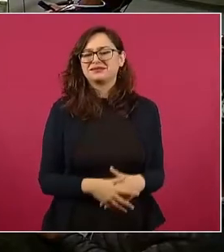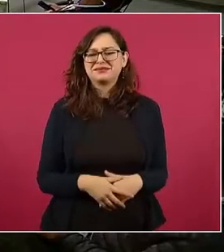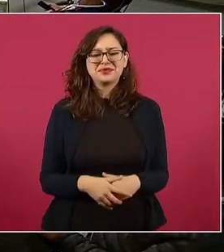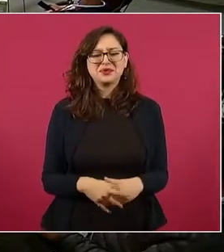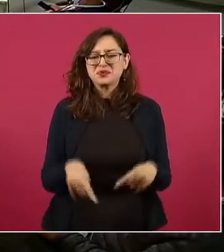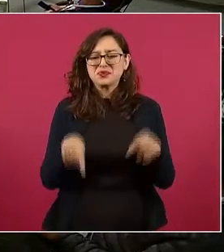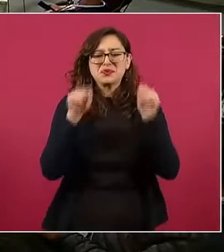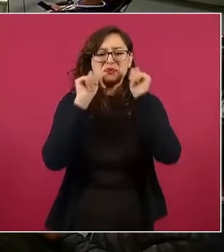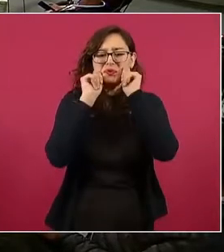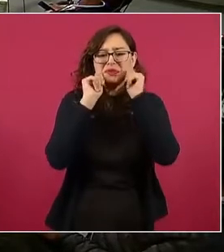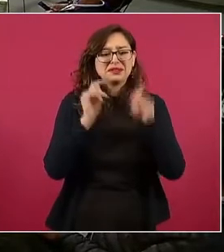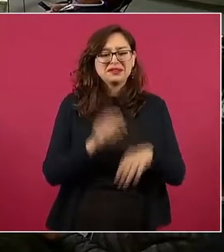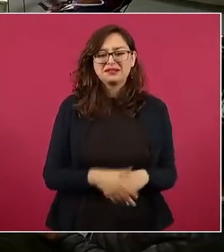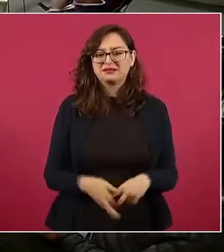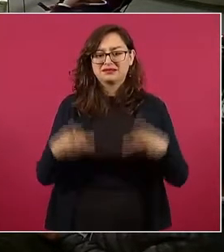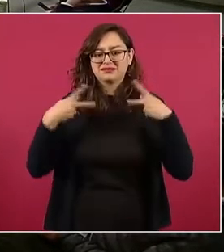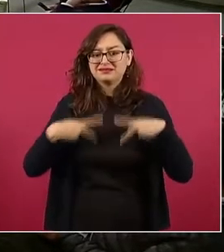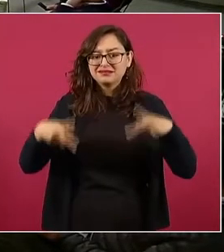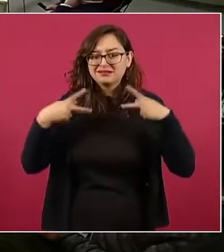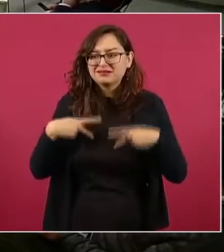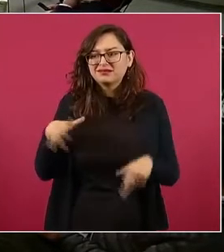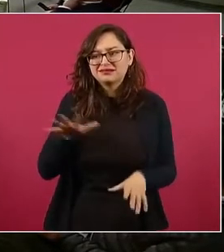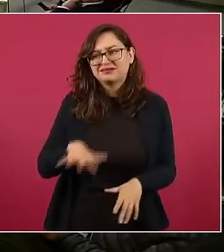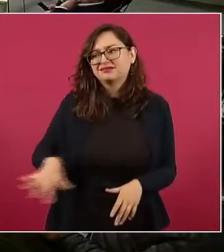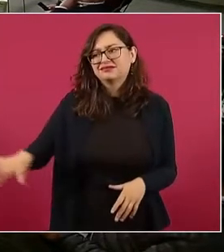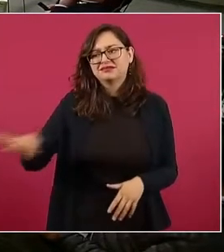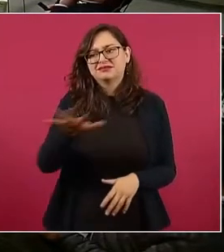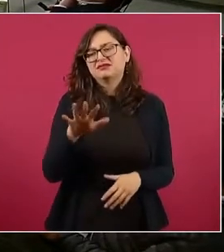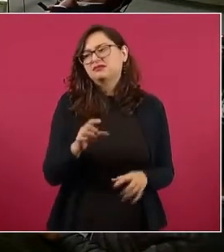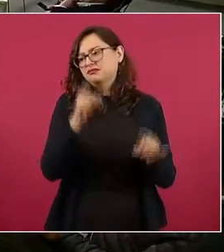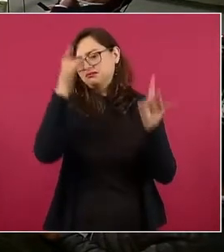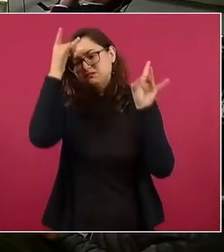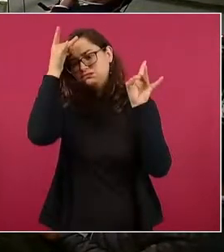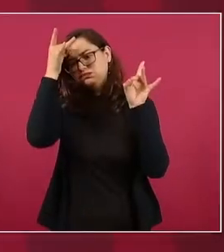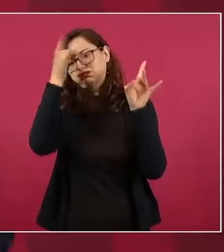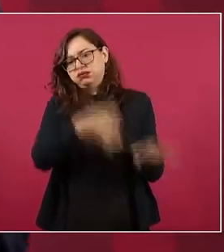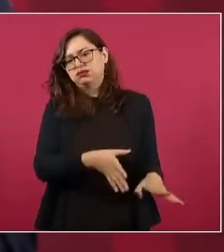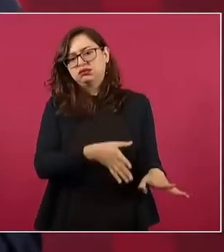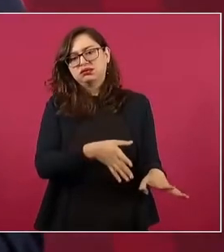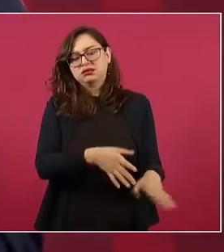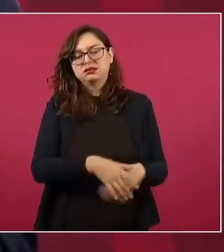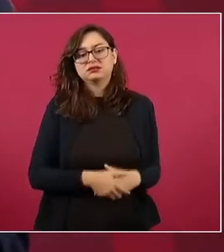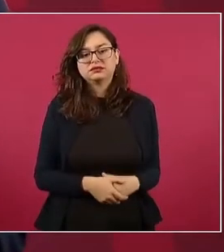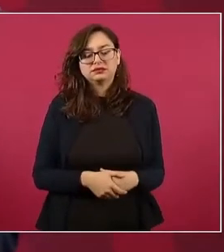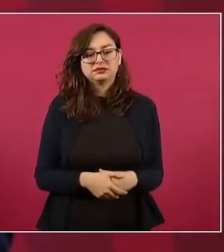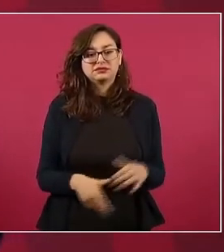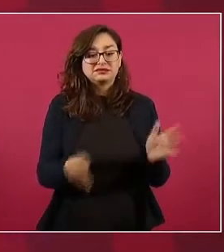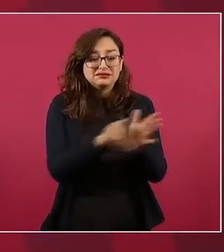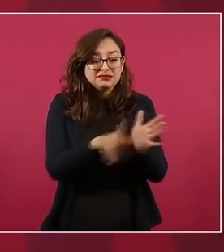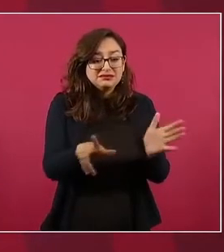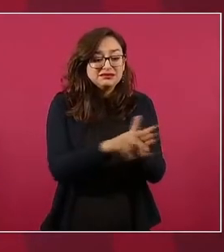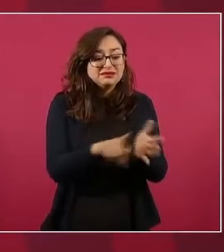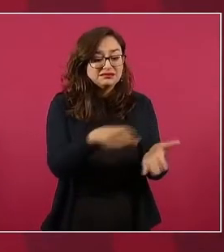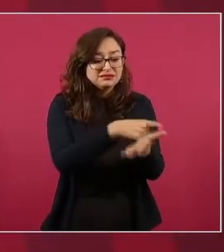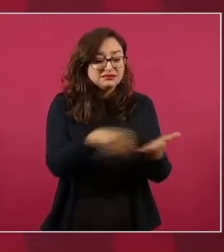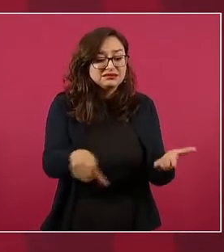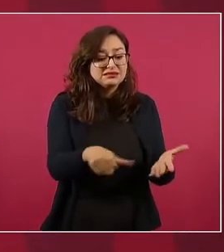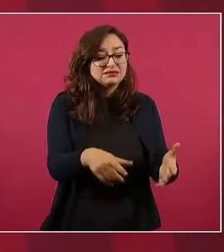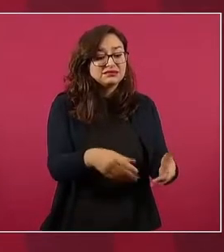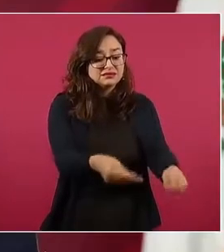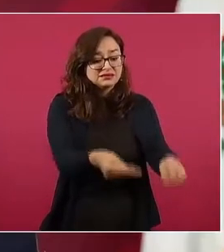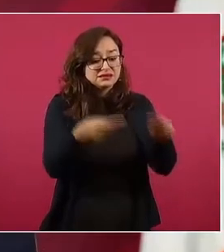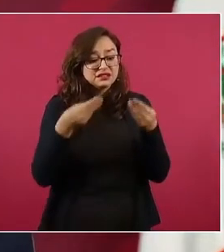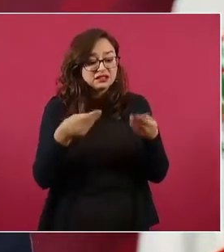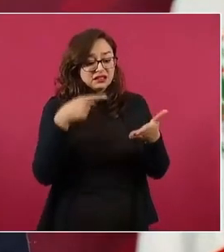gastando para estar comprando un periódico que dice puras mentiras